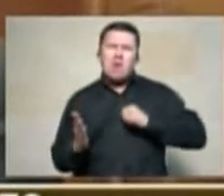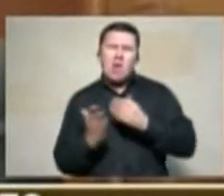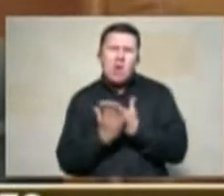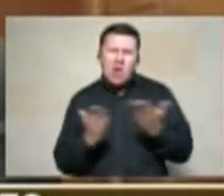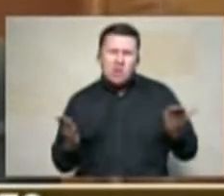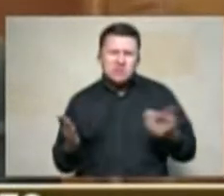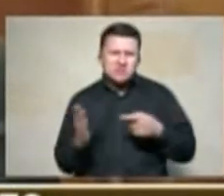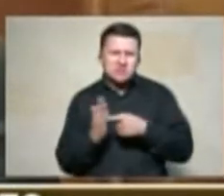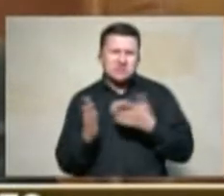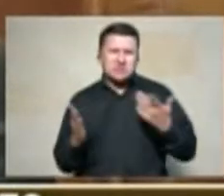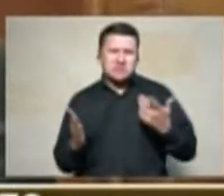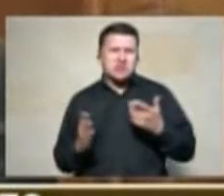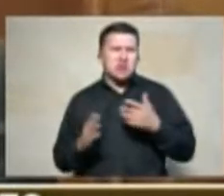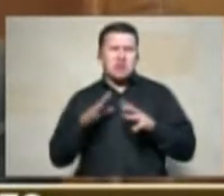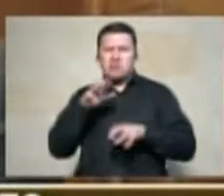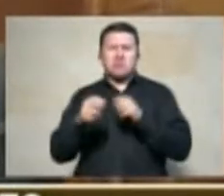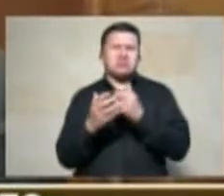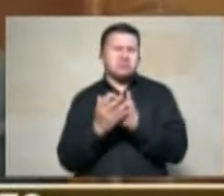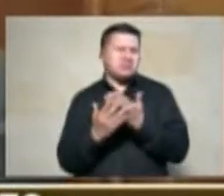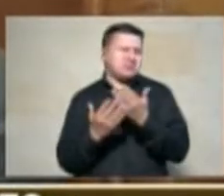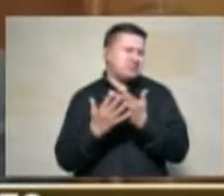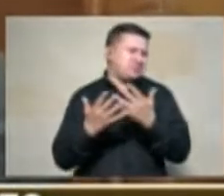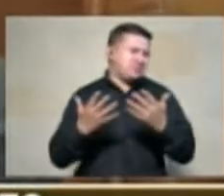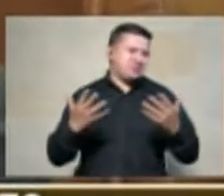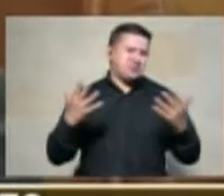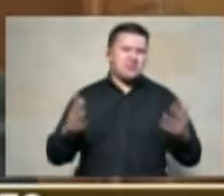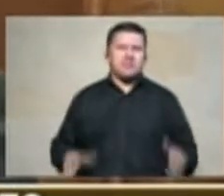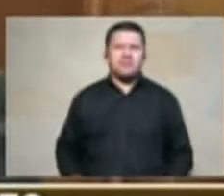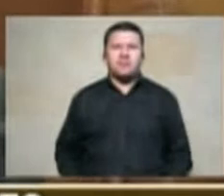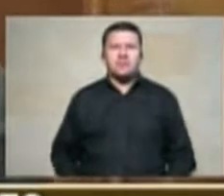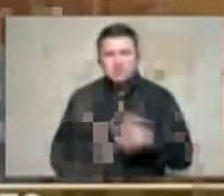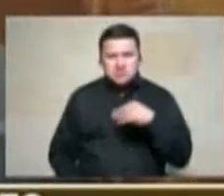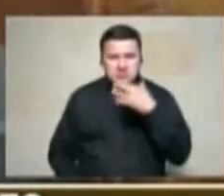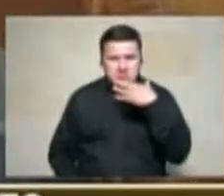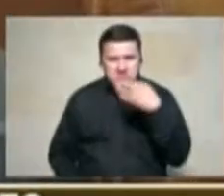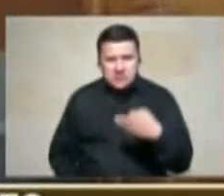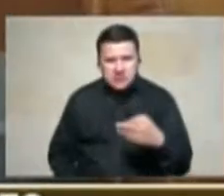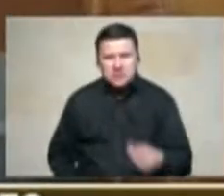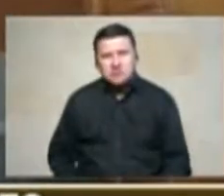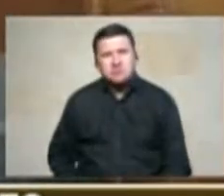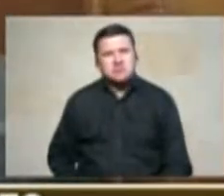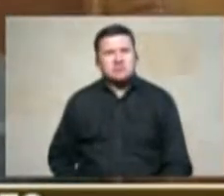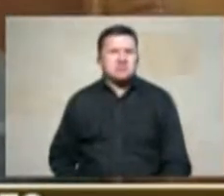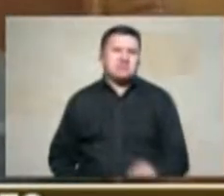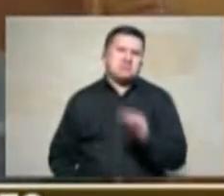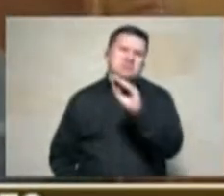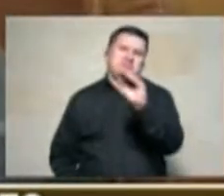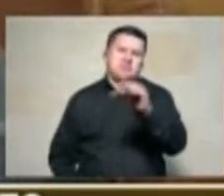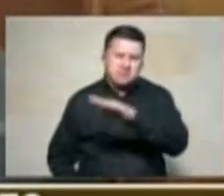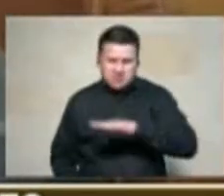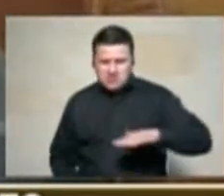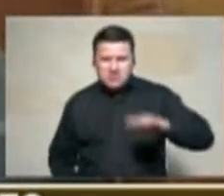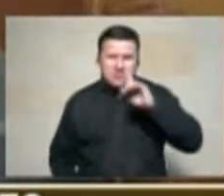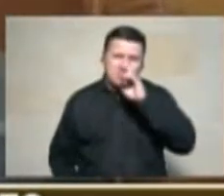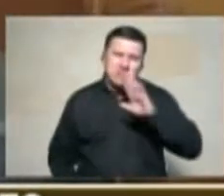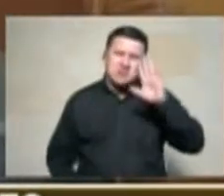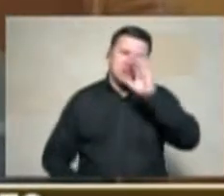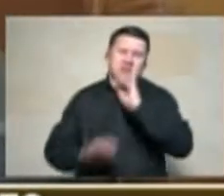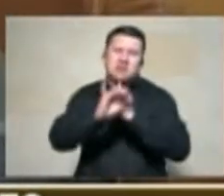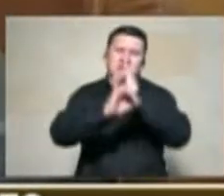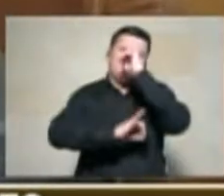cesión de posesiones etcétera nacionales esa realidad denunciada en escenarios nacionales